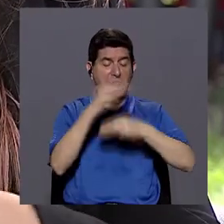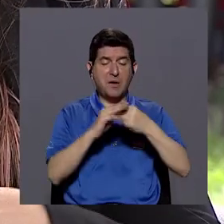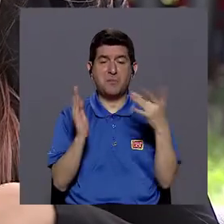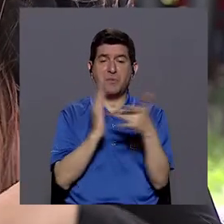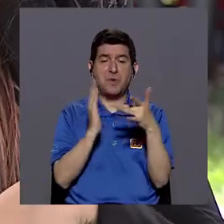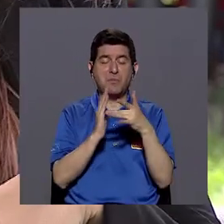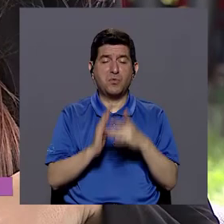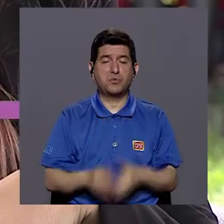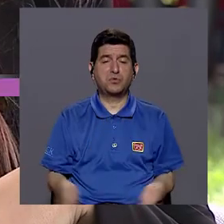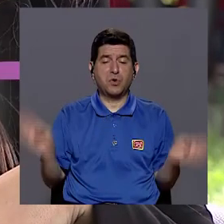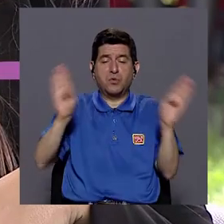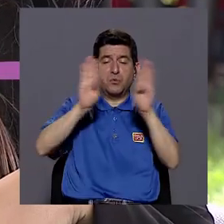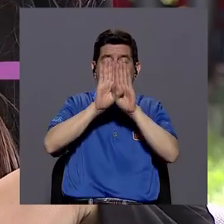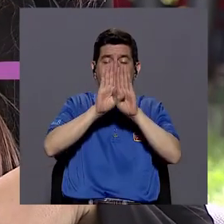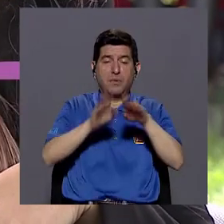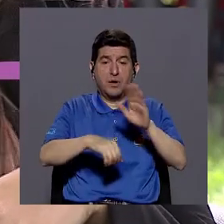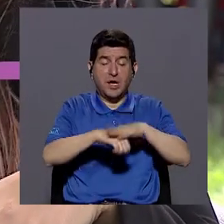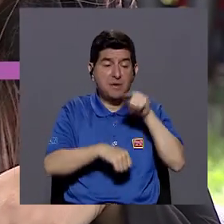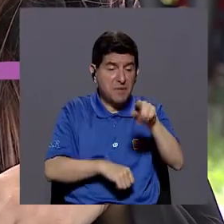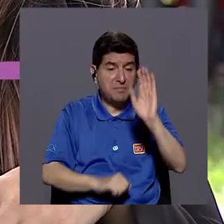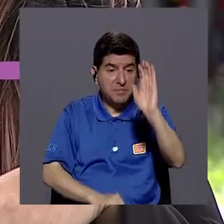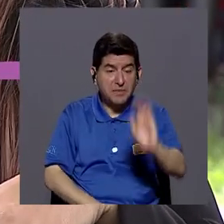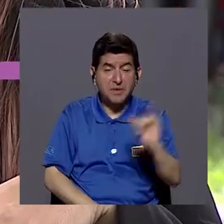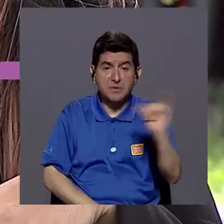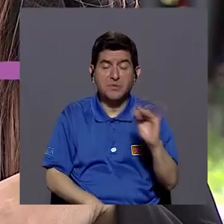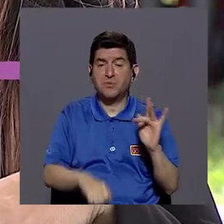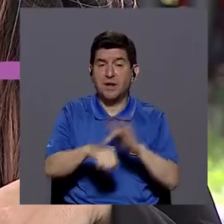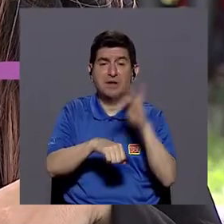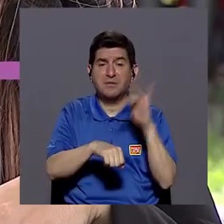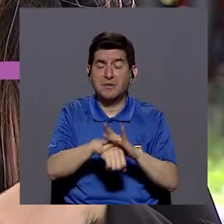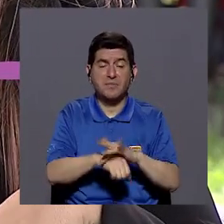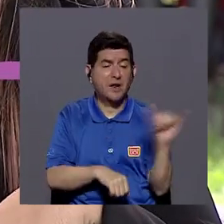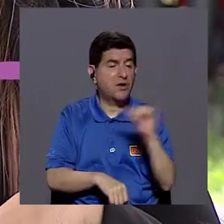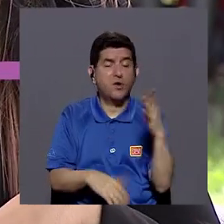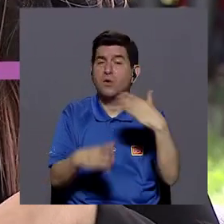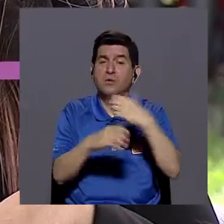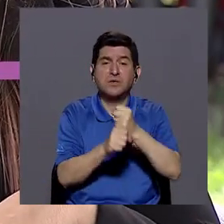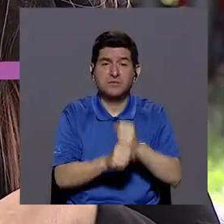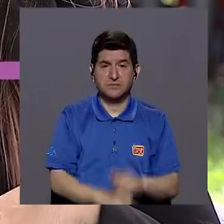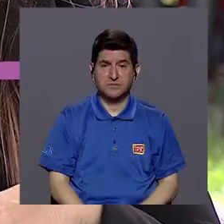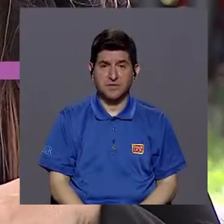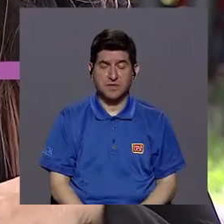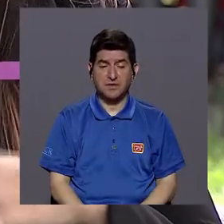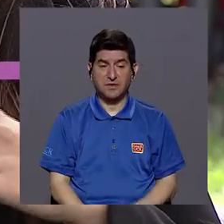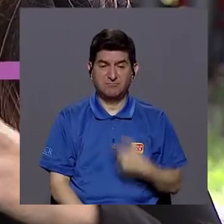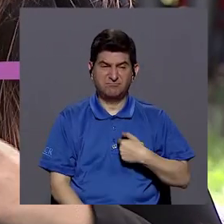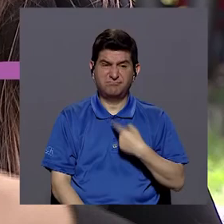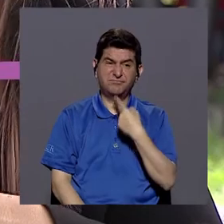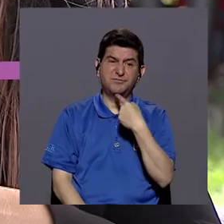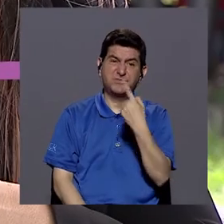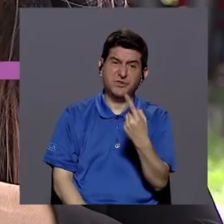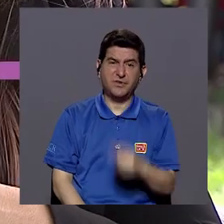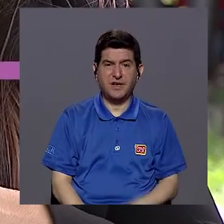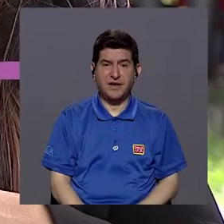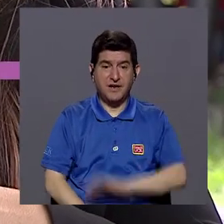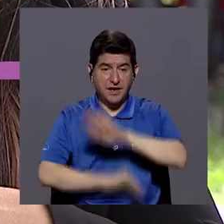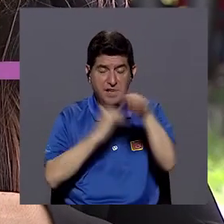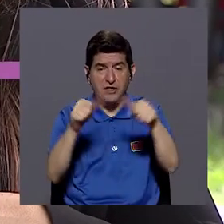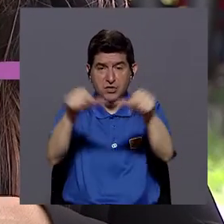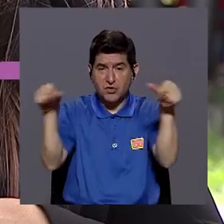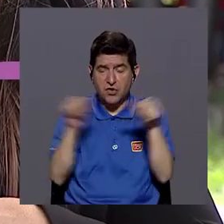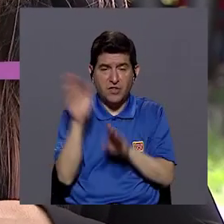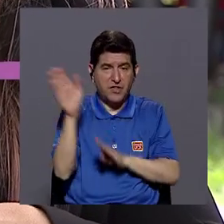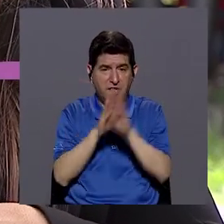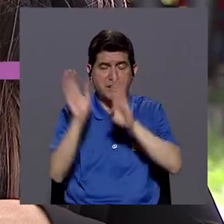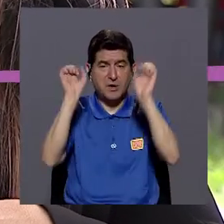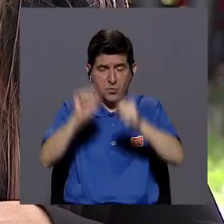mi tecnología y a la vez permito que el niño o la niña desde edades muy tempranas lo haga, entonces van a ver, o yo diría, en realidad que todas las